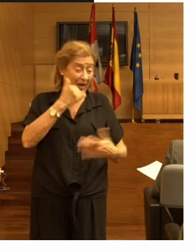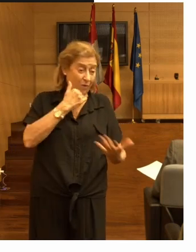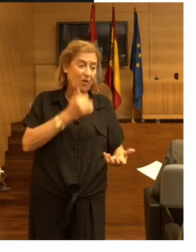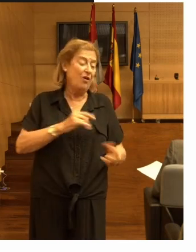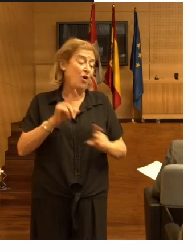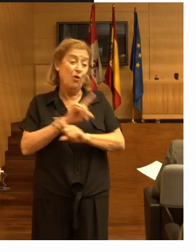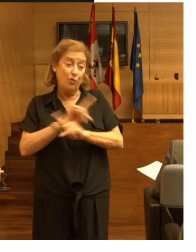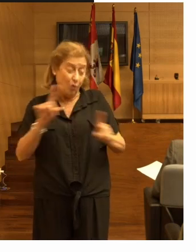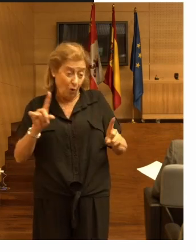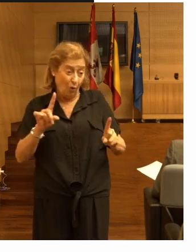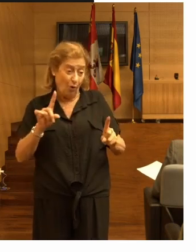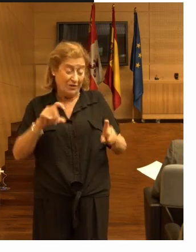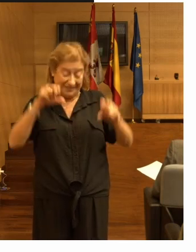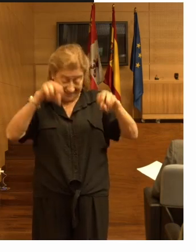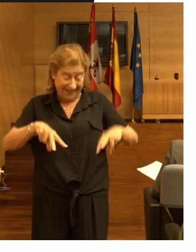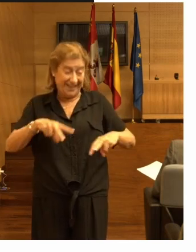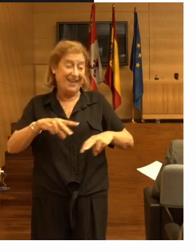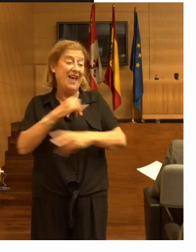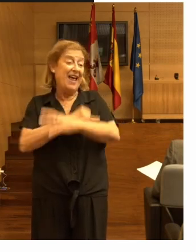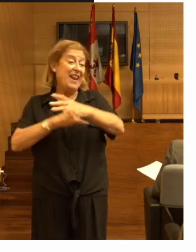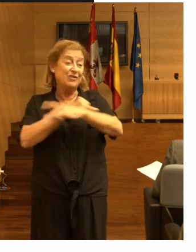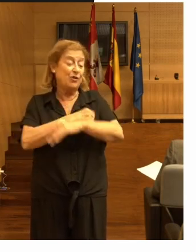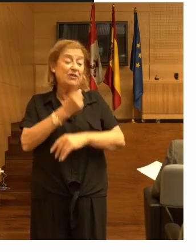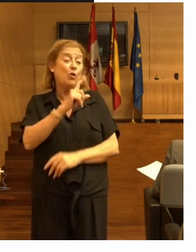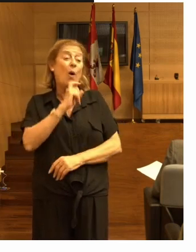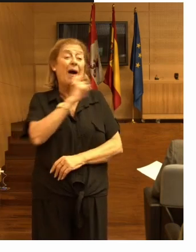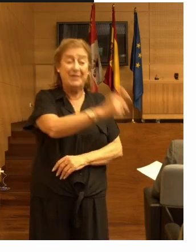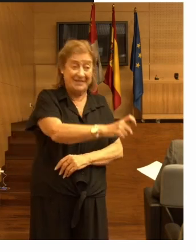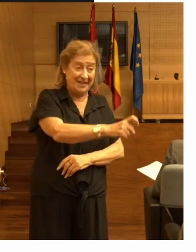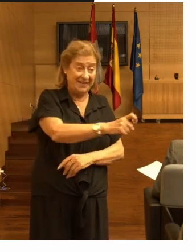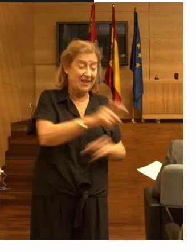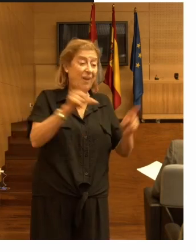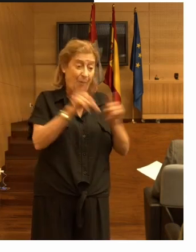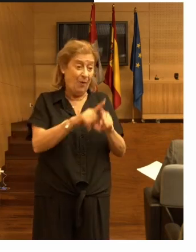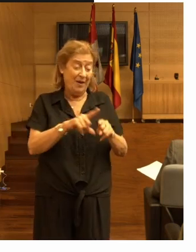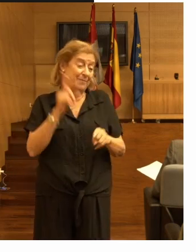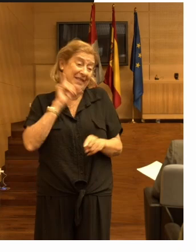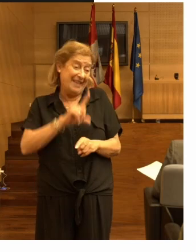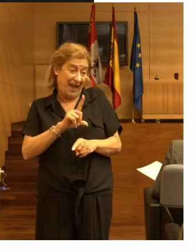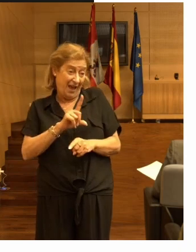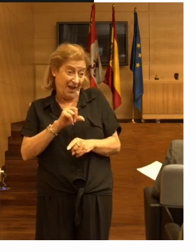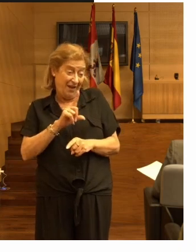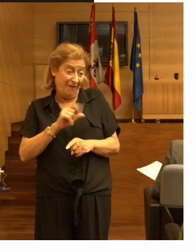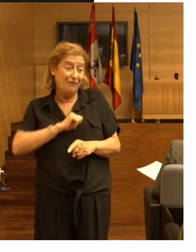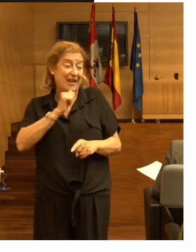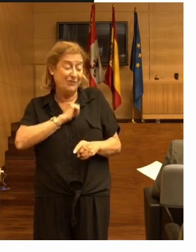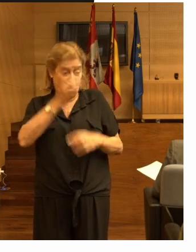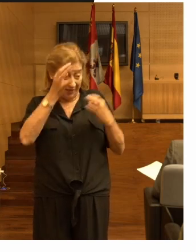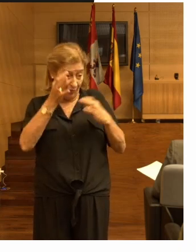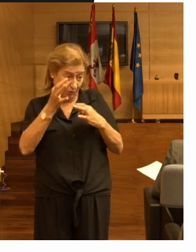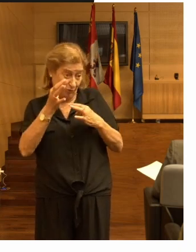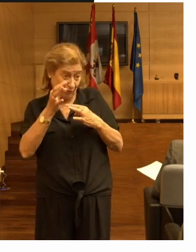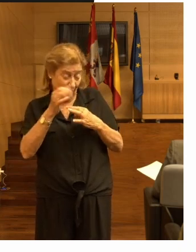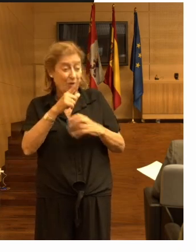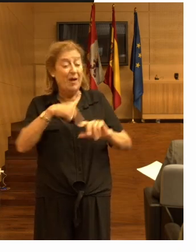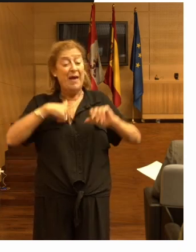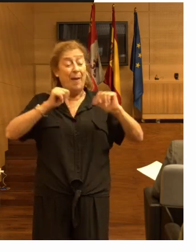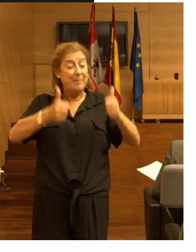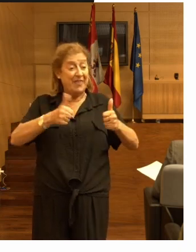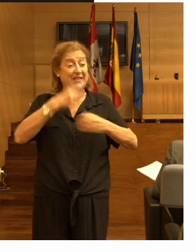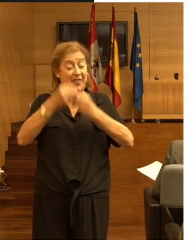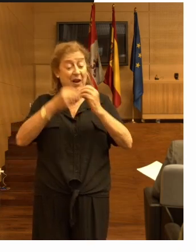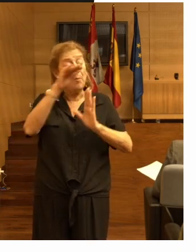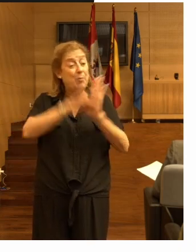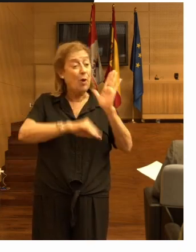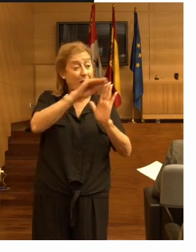las sin lesiones se infranotifican estás creando un artefacto entonces cuando empiezas a aplicar este programa